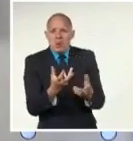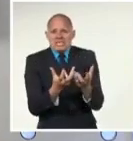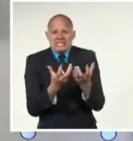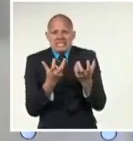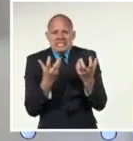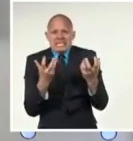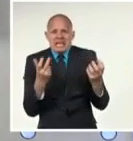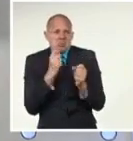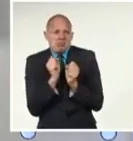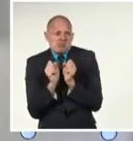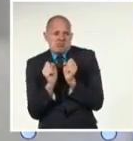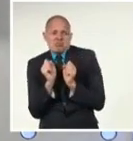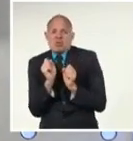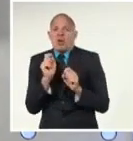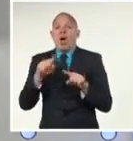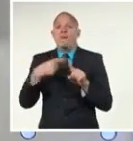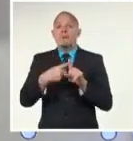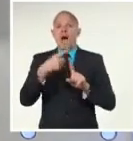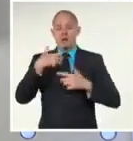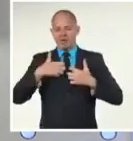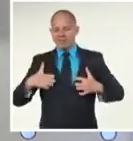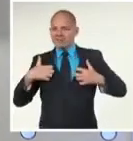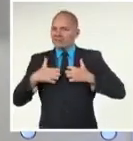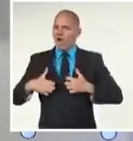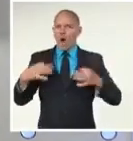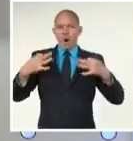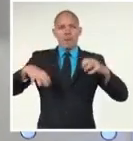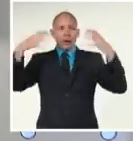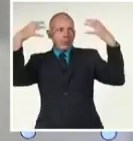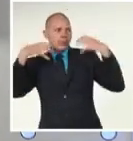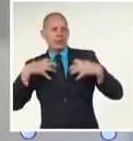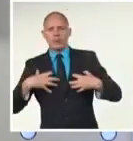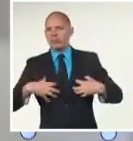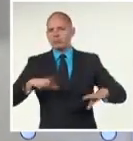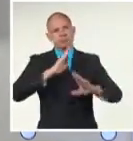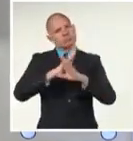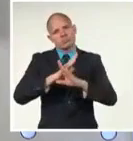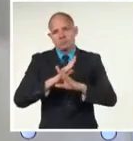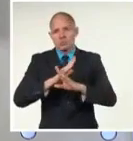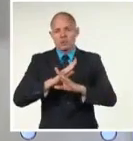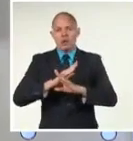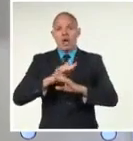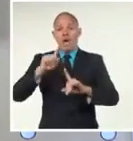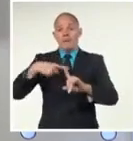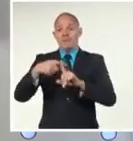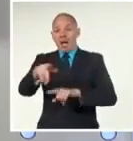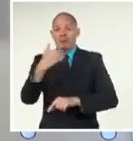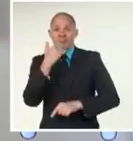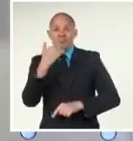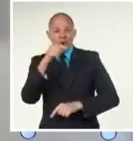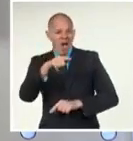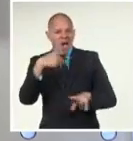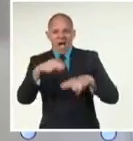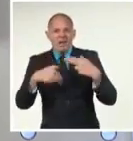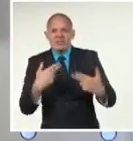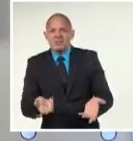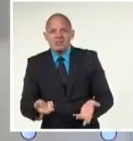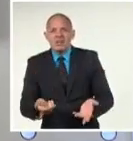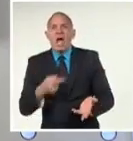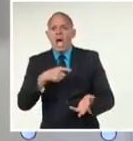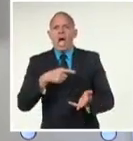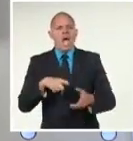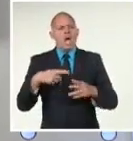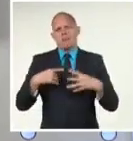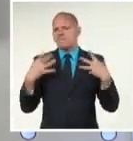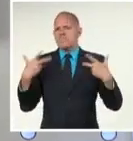al aseo en sus celdas. Las autoridades de la ocupación israelí emplean de manera sistemática la práctica de la detención